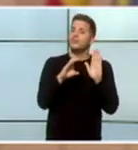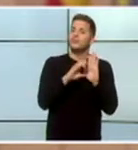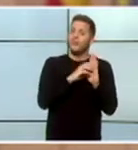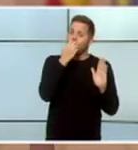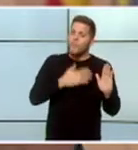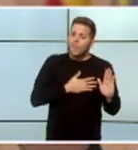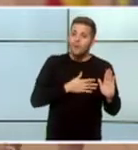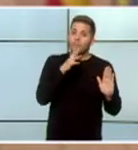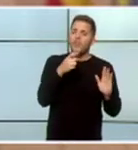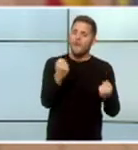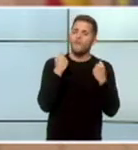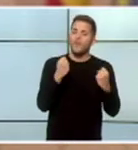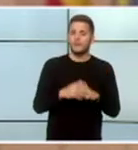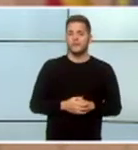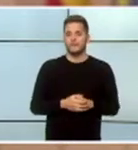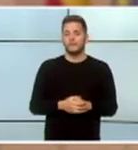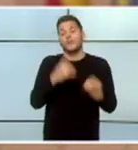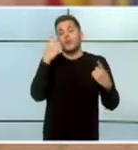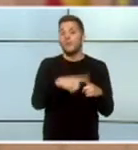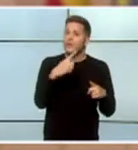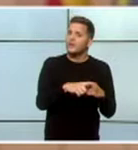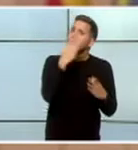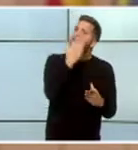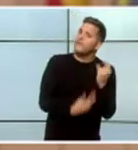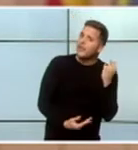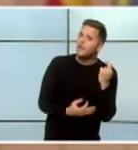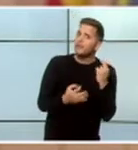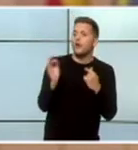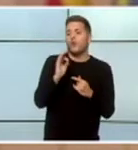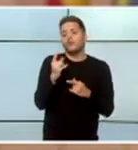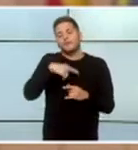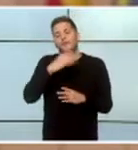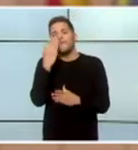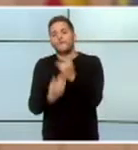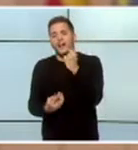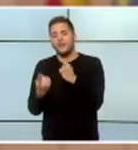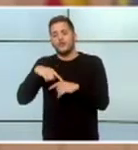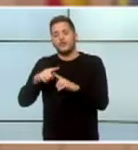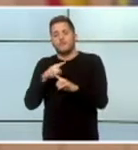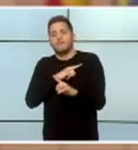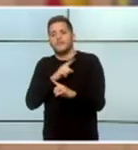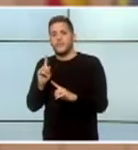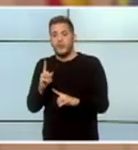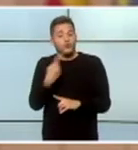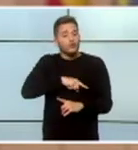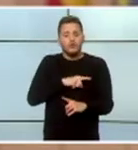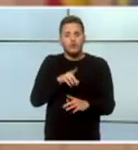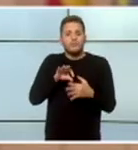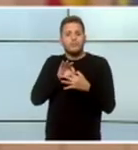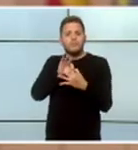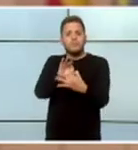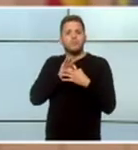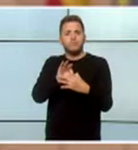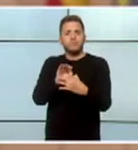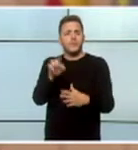...pero una cosa es que haya cunetas... ...y otra cosa es que avancemos por las cunetas... ...hemos avanzado por un tronco común... ...un